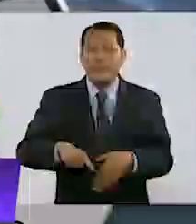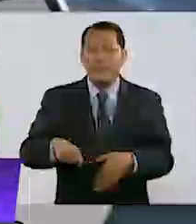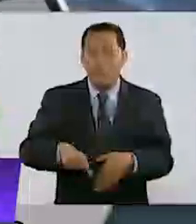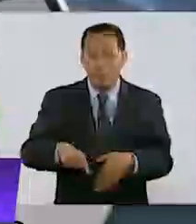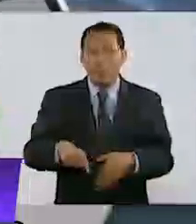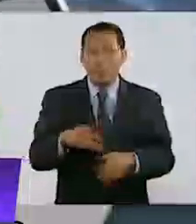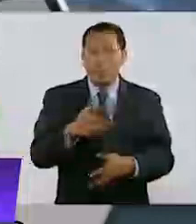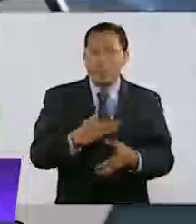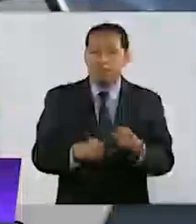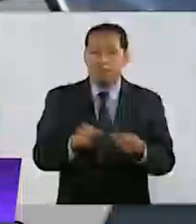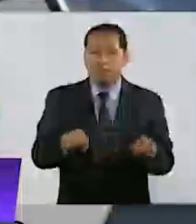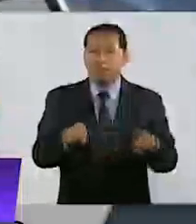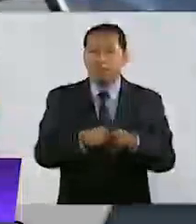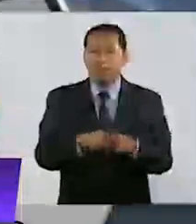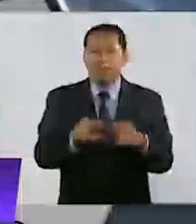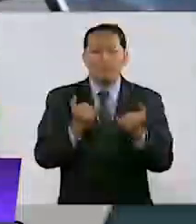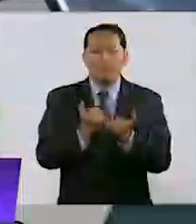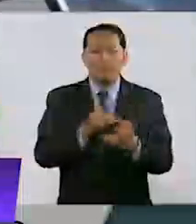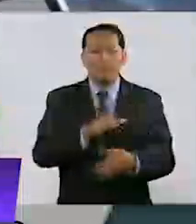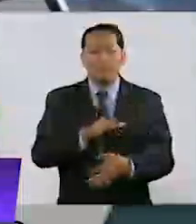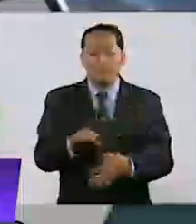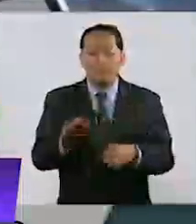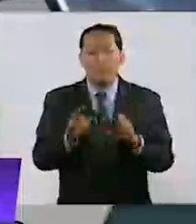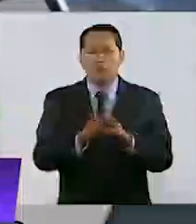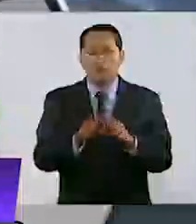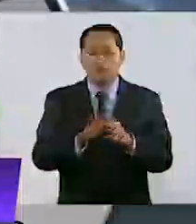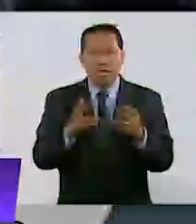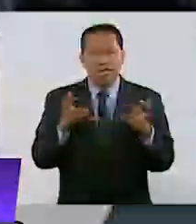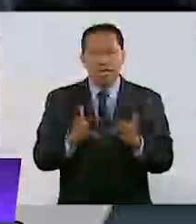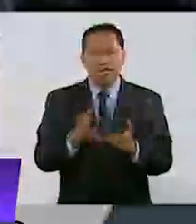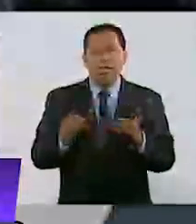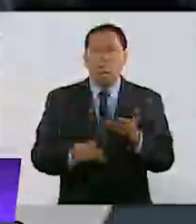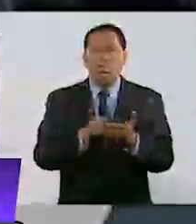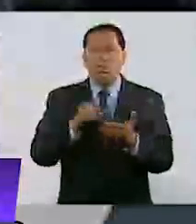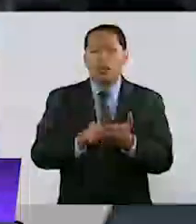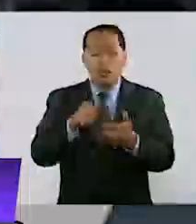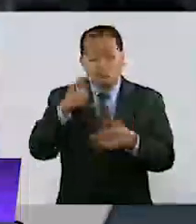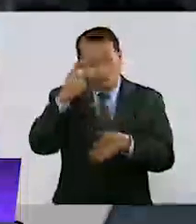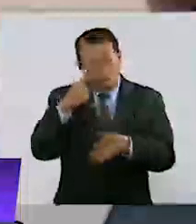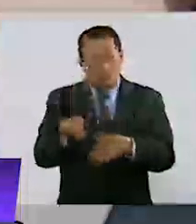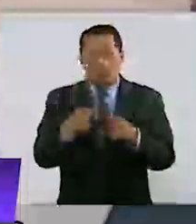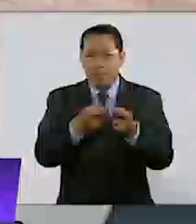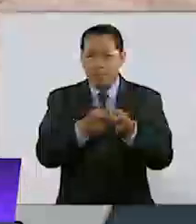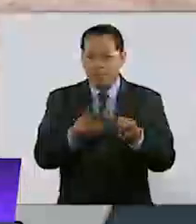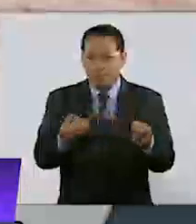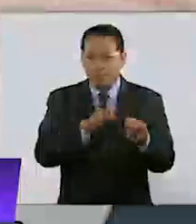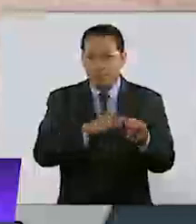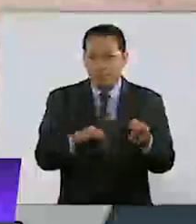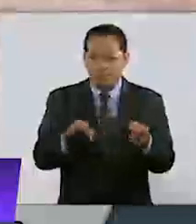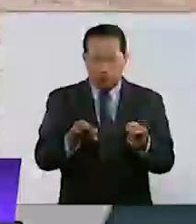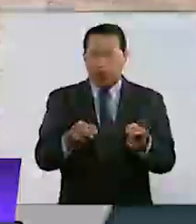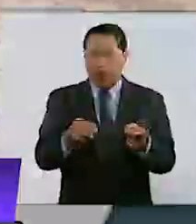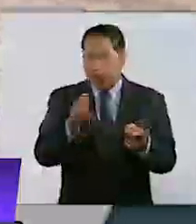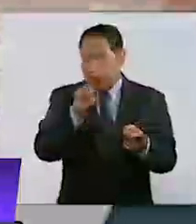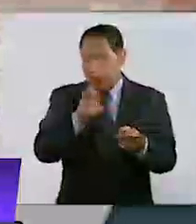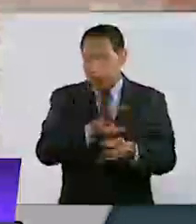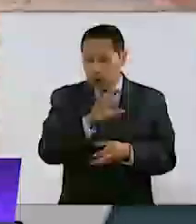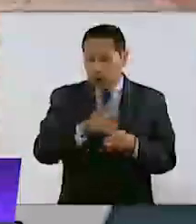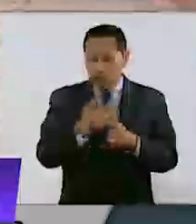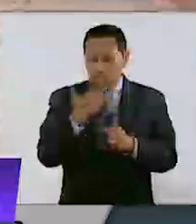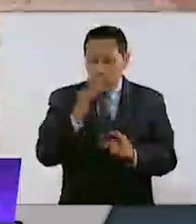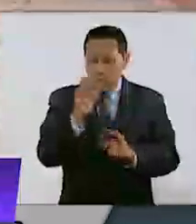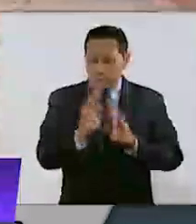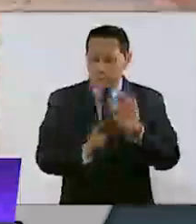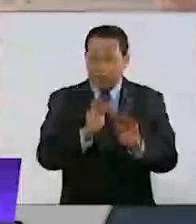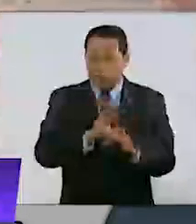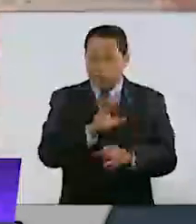al mismo tiempo también ir generando espacios de desarrollo y de crecimiento y de bienestar costar